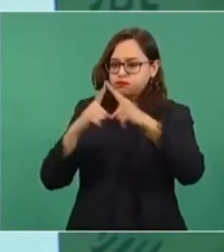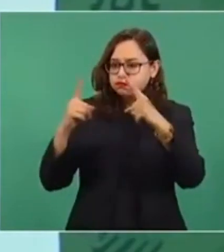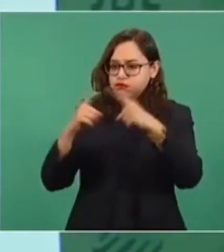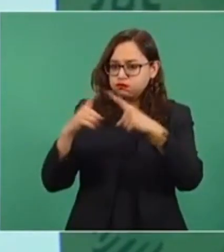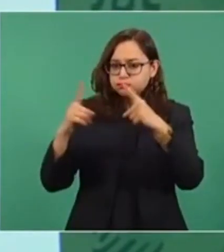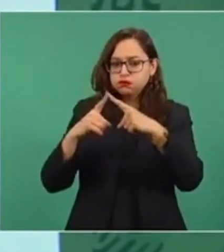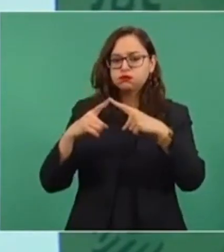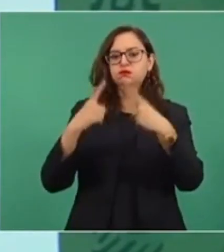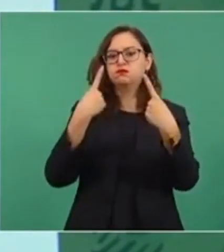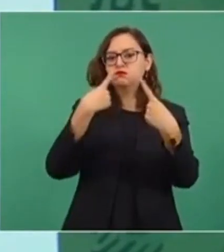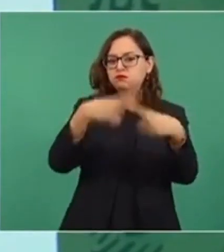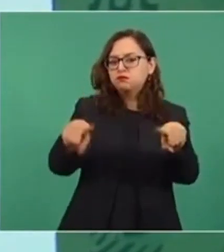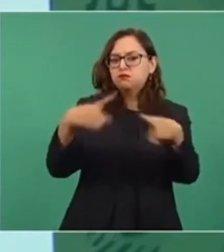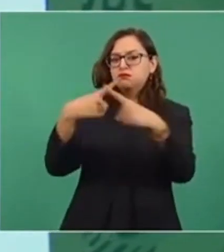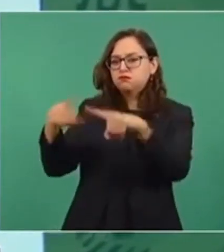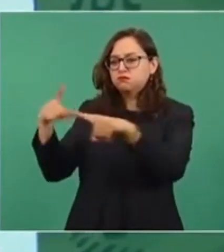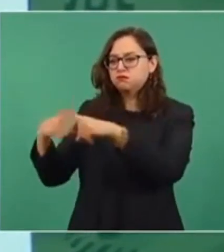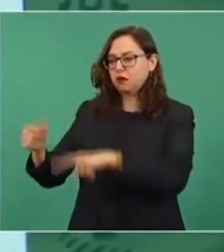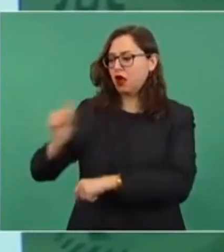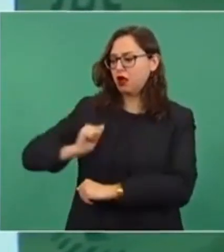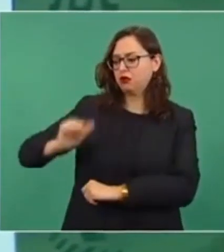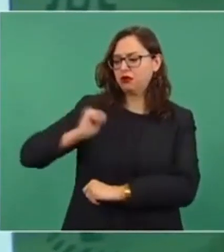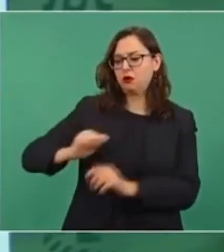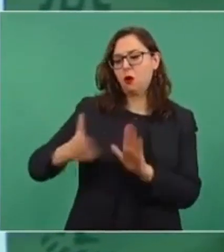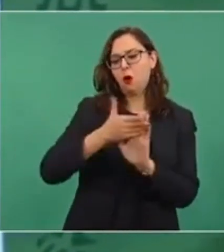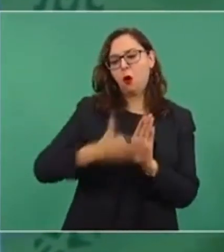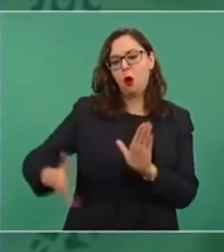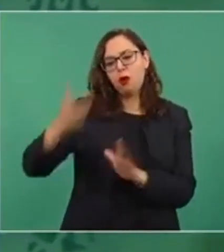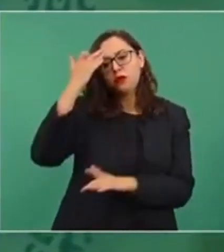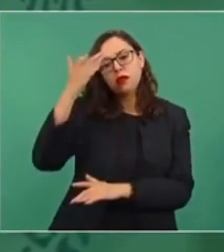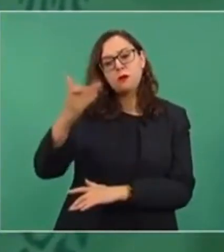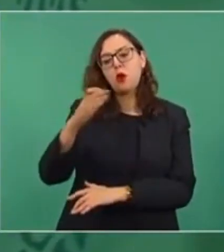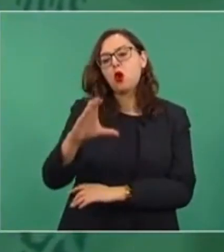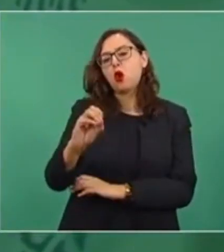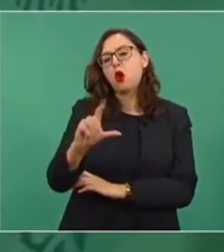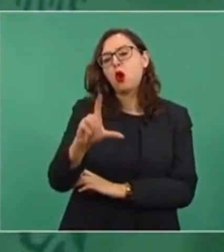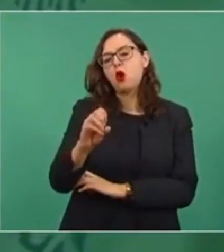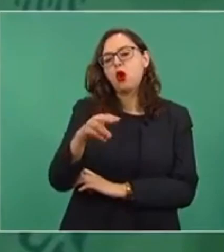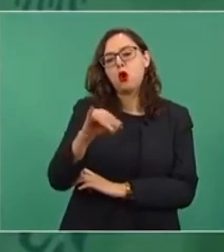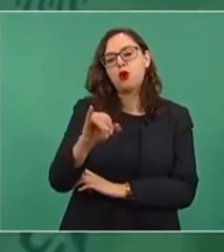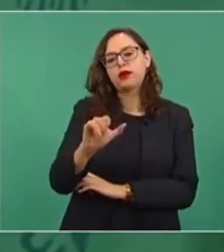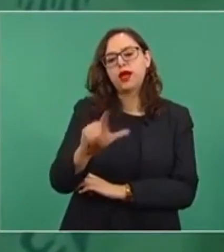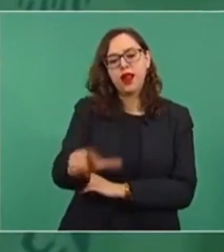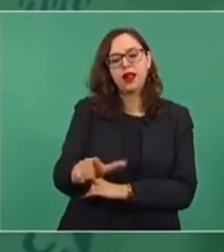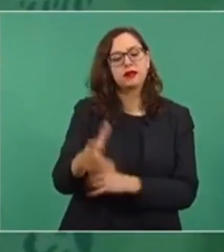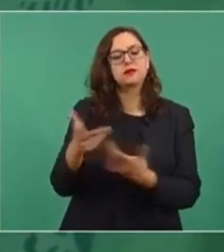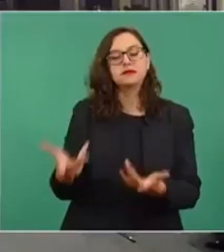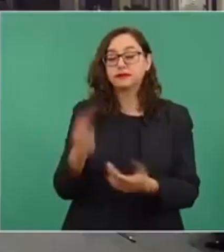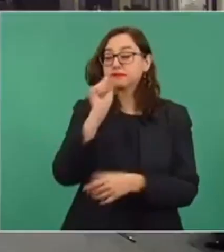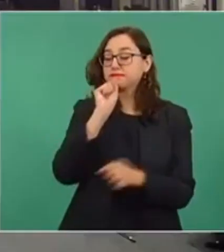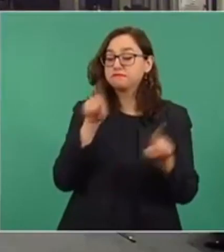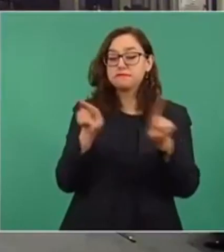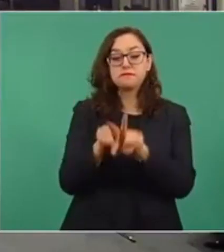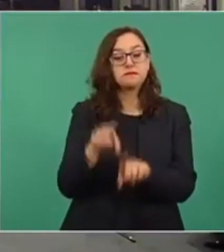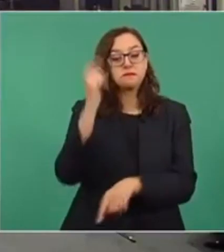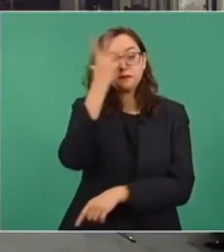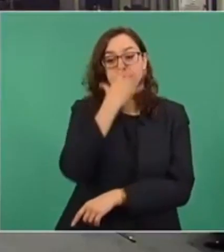coloniales, también de mucha belleza.